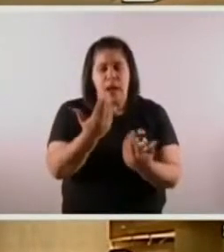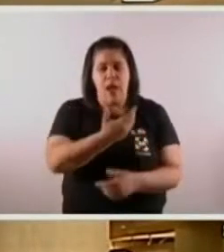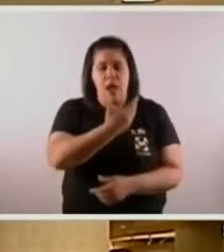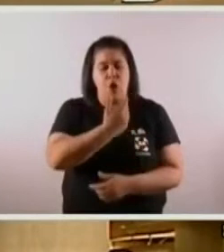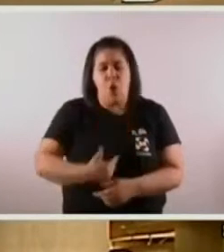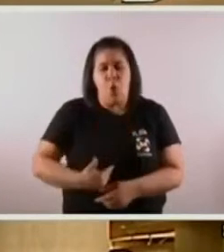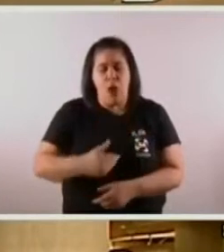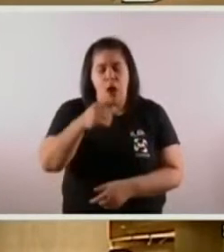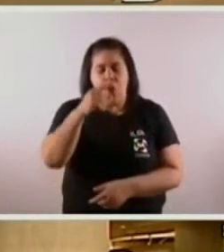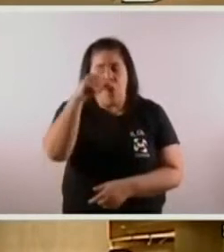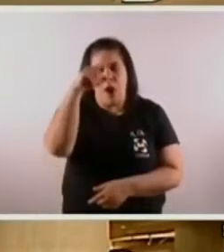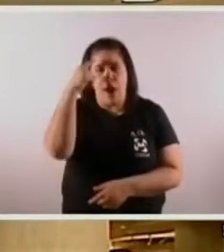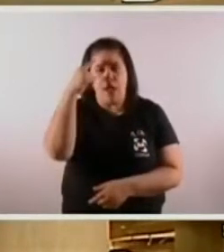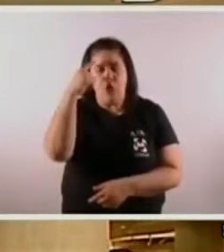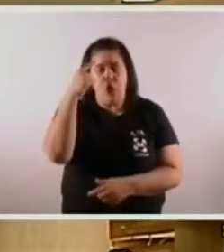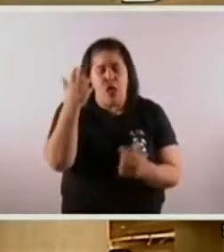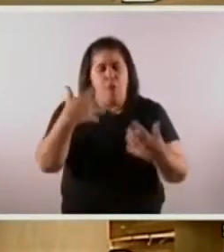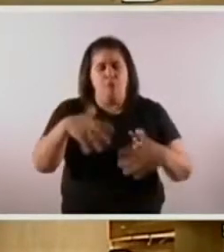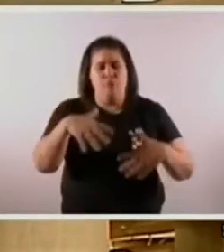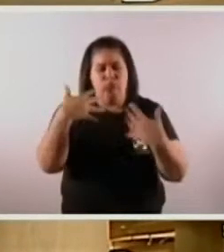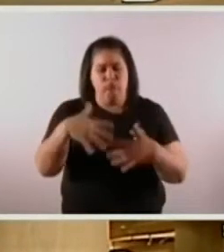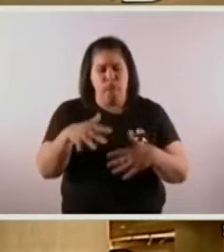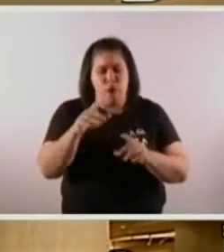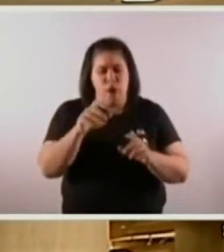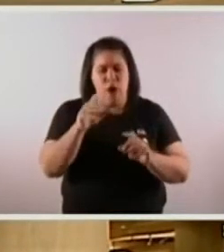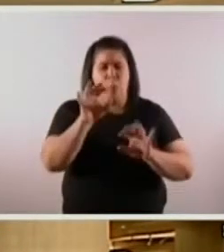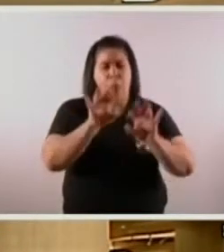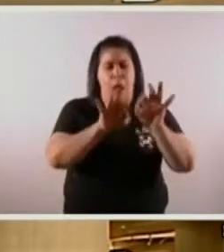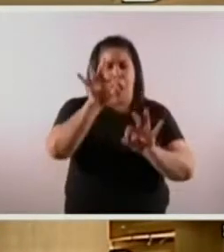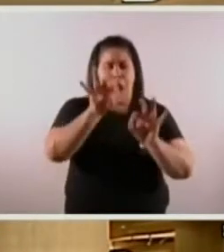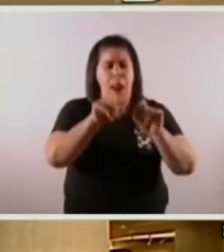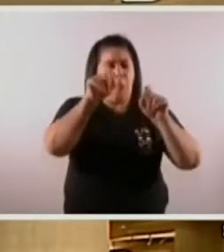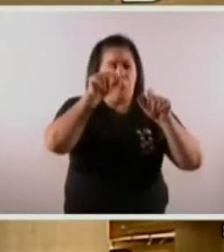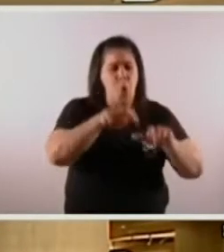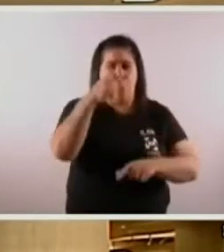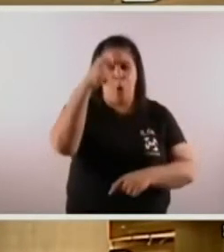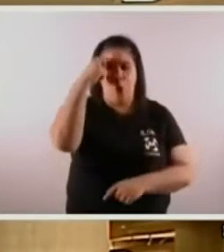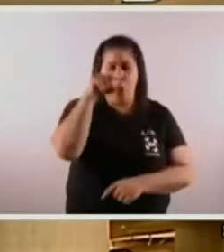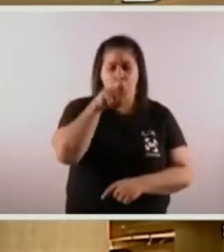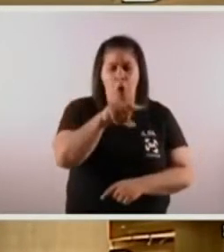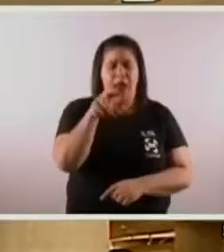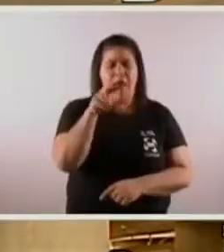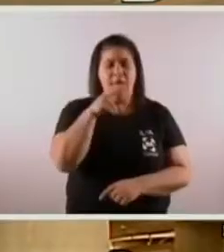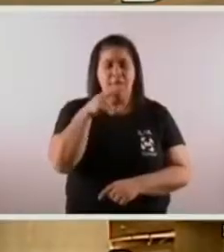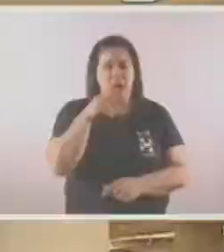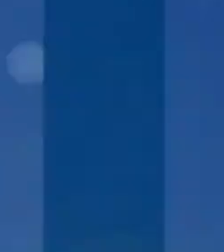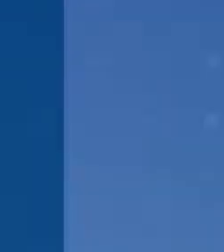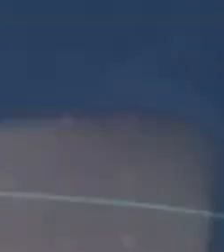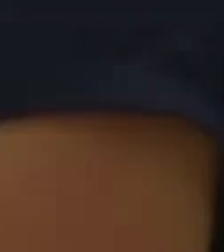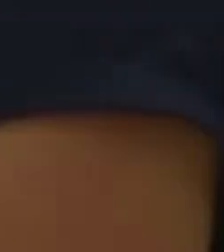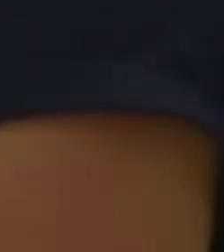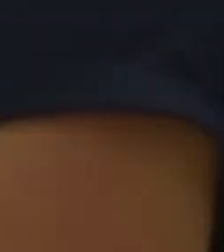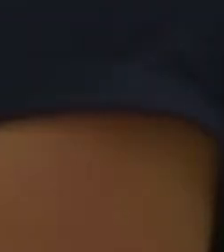Cámara Baja pero debe ser ratificado por el Senado porque se le introdujeron modificaciones.